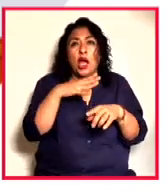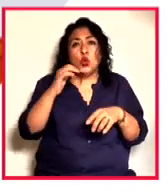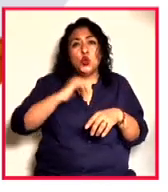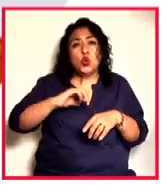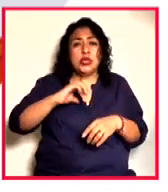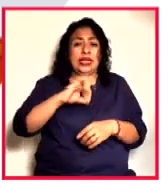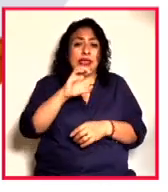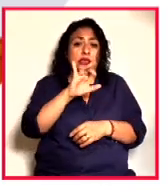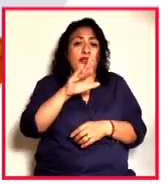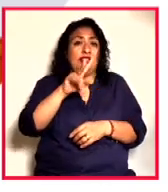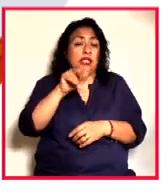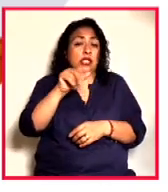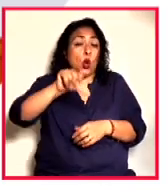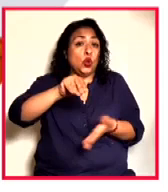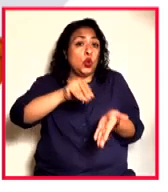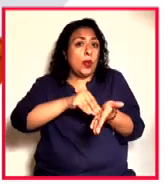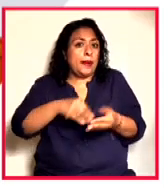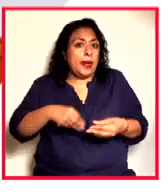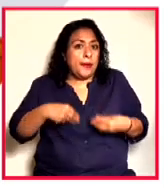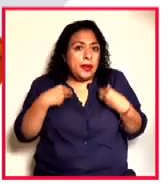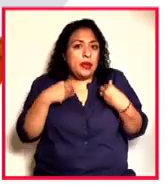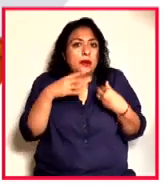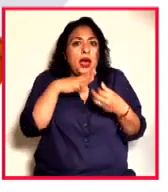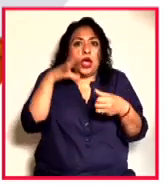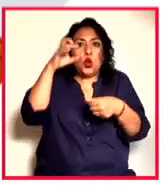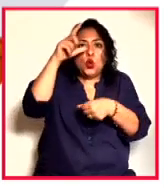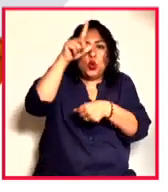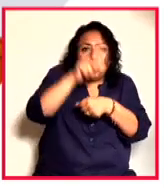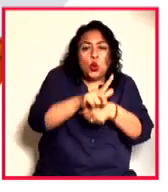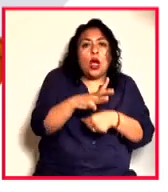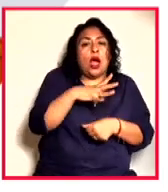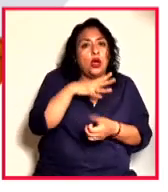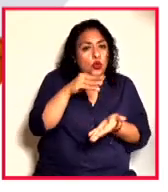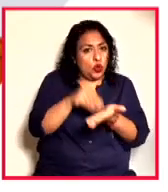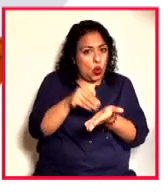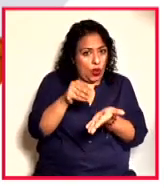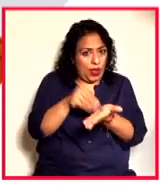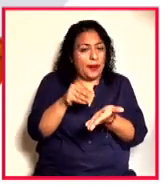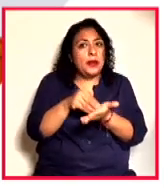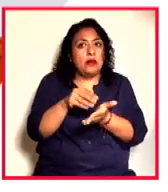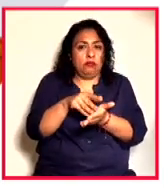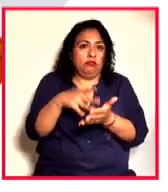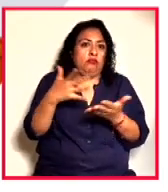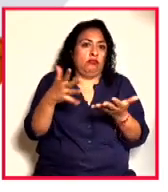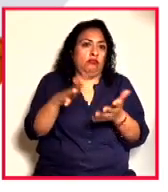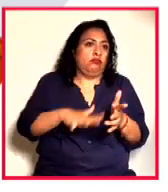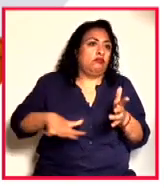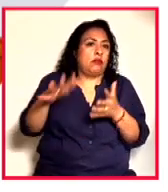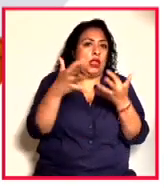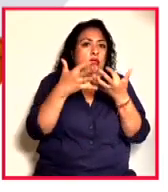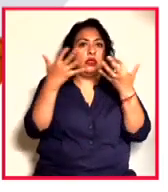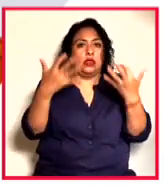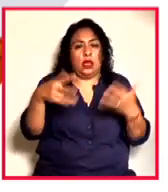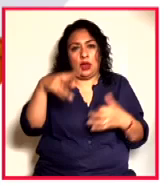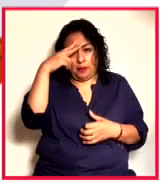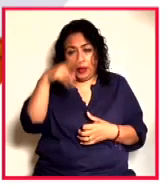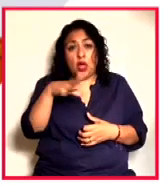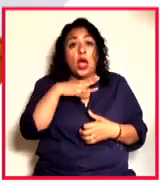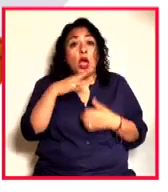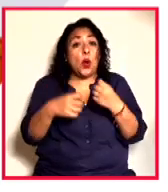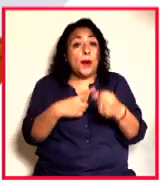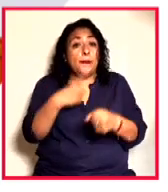está viva, de culturas que están presentes alrededor del territorio de México, tengan la oportunidad,